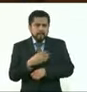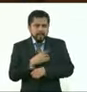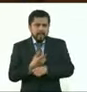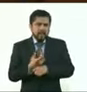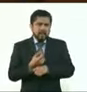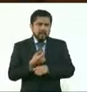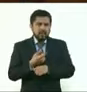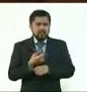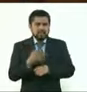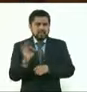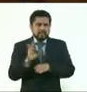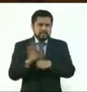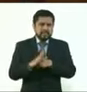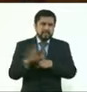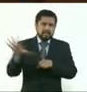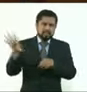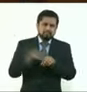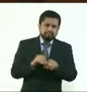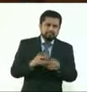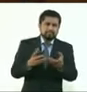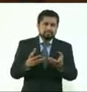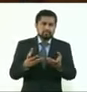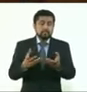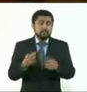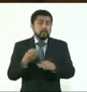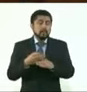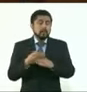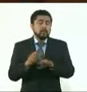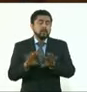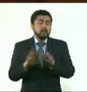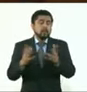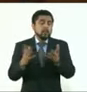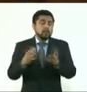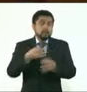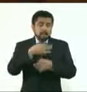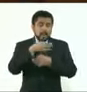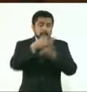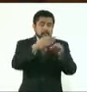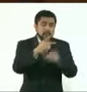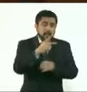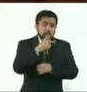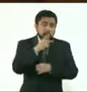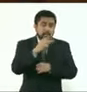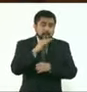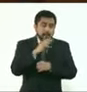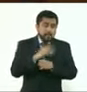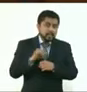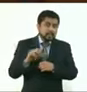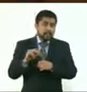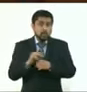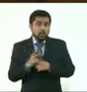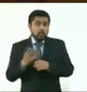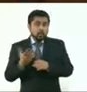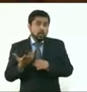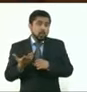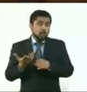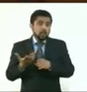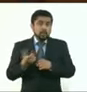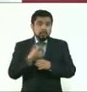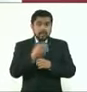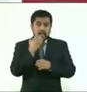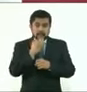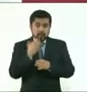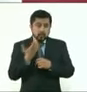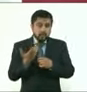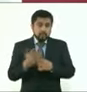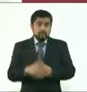se puede contemplar alguna medida adicional, algún llamado a los padres para que lleven a sus hijos con las medidas. Sí,